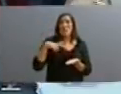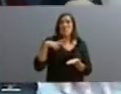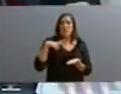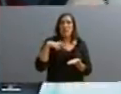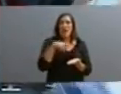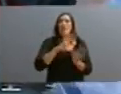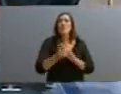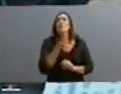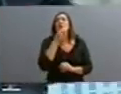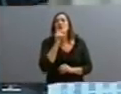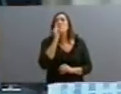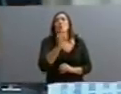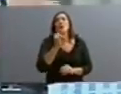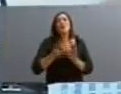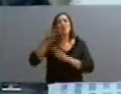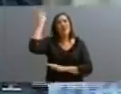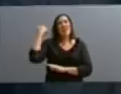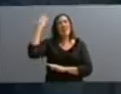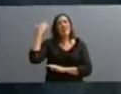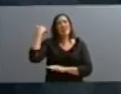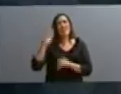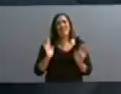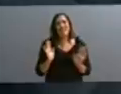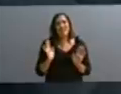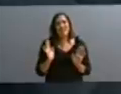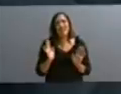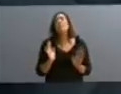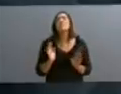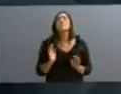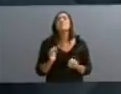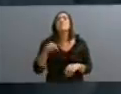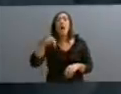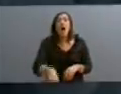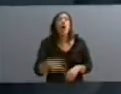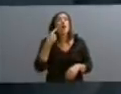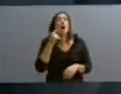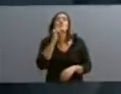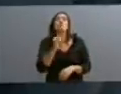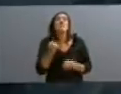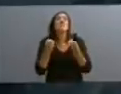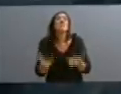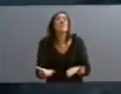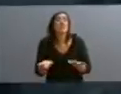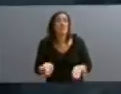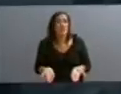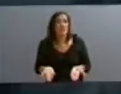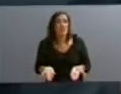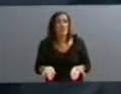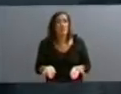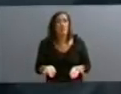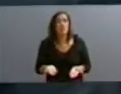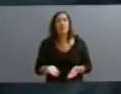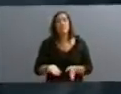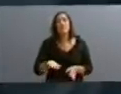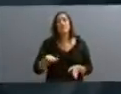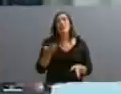Esto fue alguna de las cosas que sucedieron. Y hoy, ¿cómo estamos? Hoy estamos, de haber pasado de